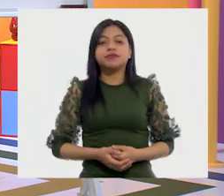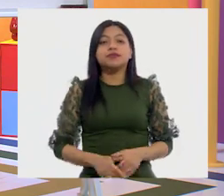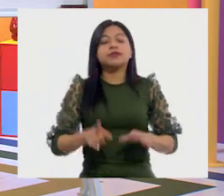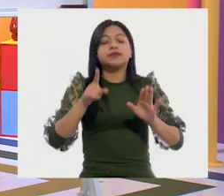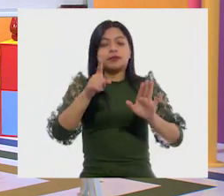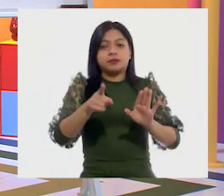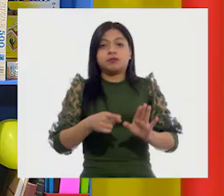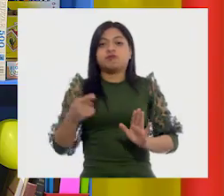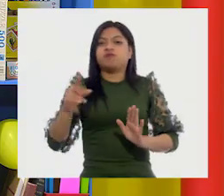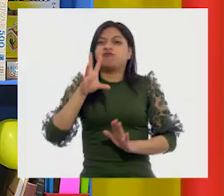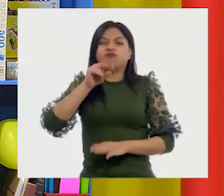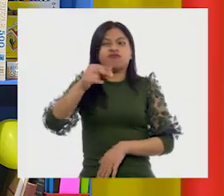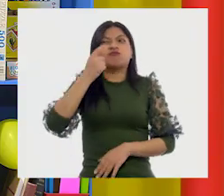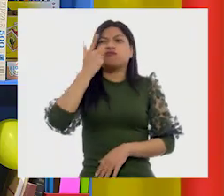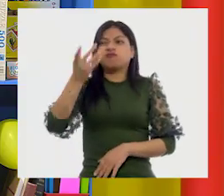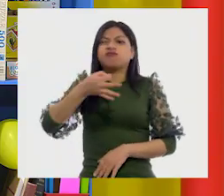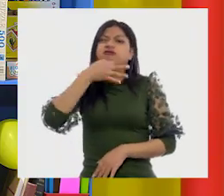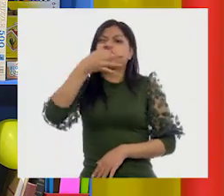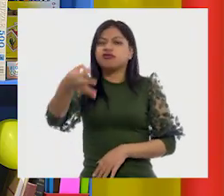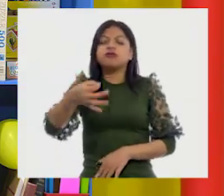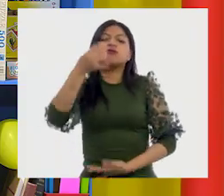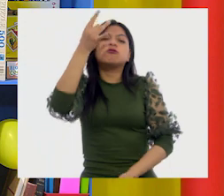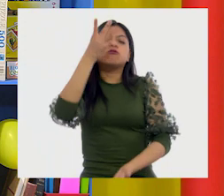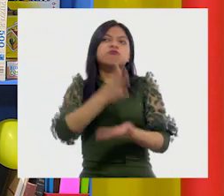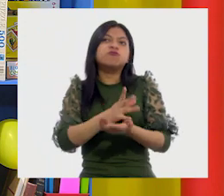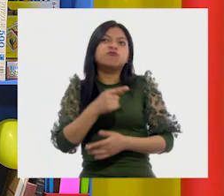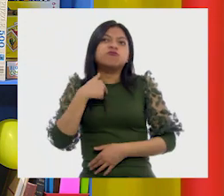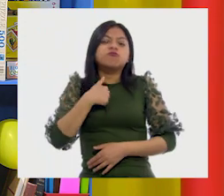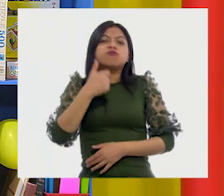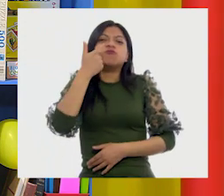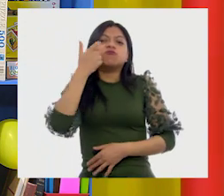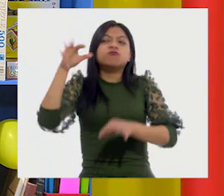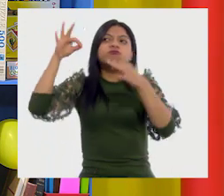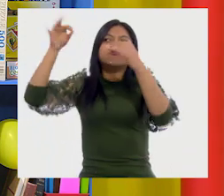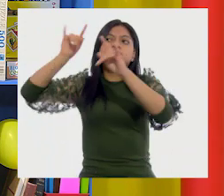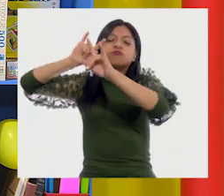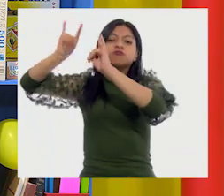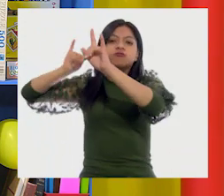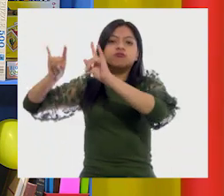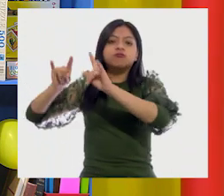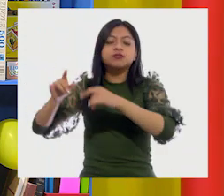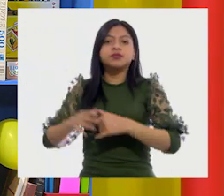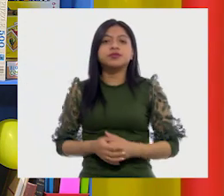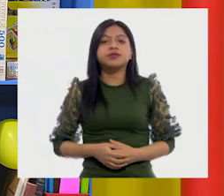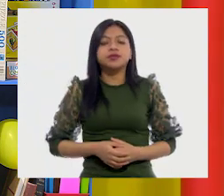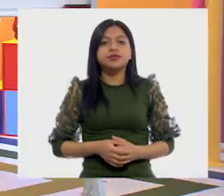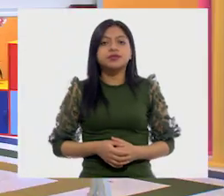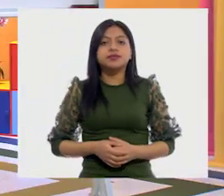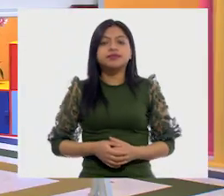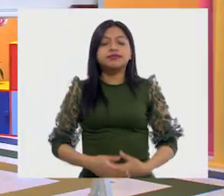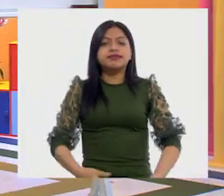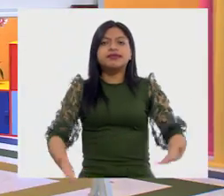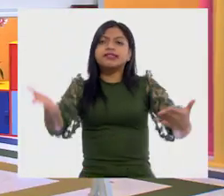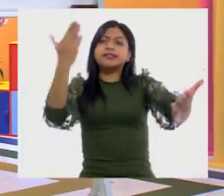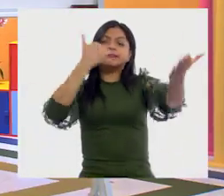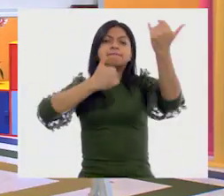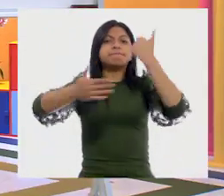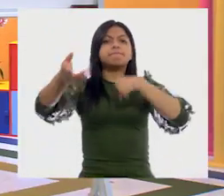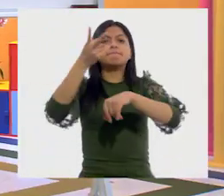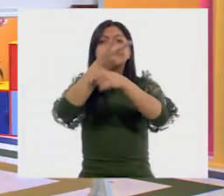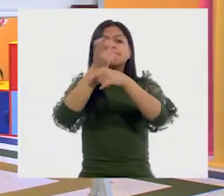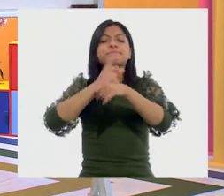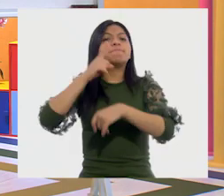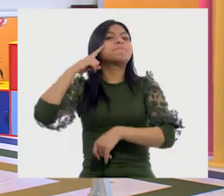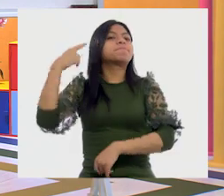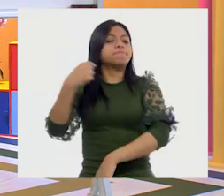si no quiero hacer este cartel publicitario, ahora quiero, en una campaña de vacunación, por ejemplo.